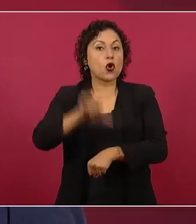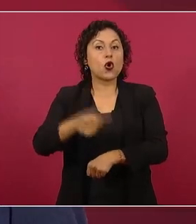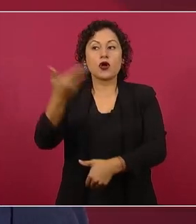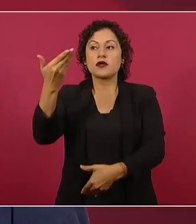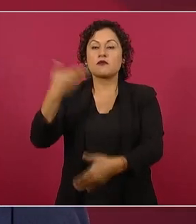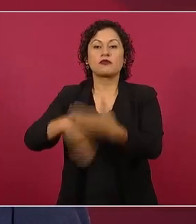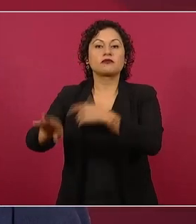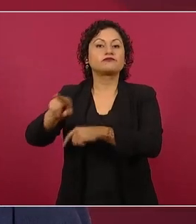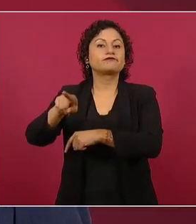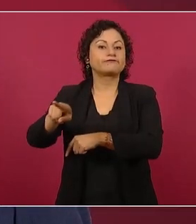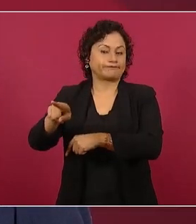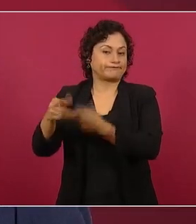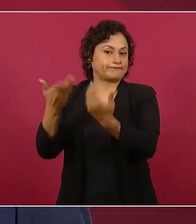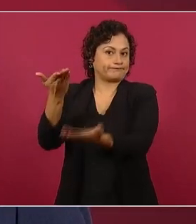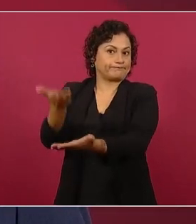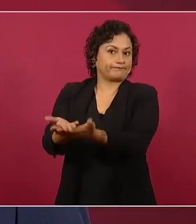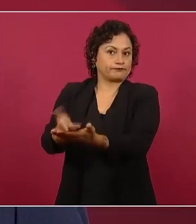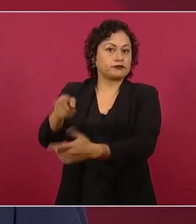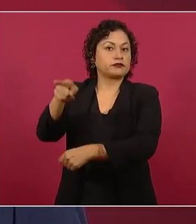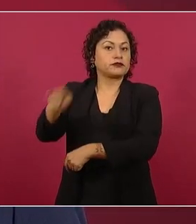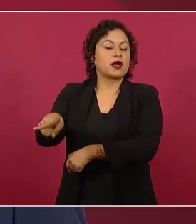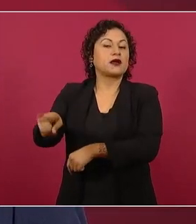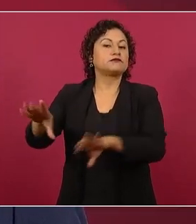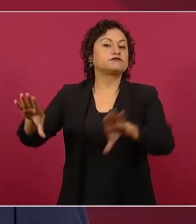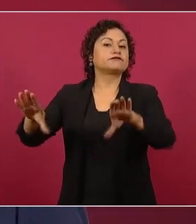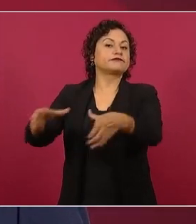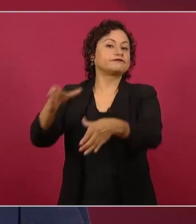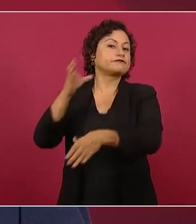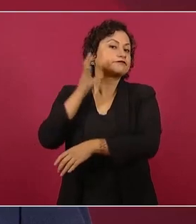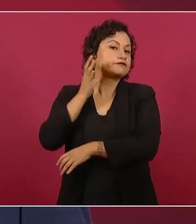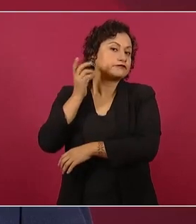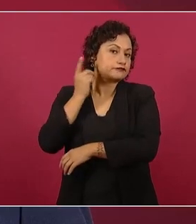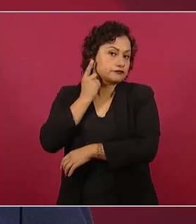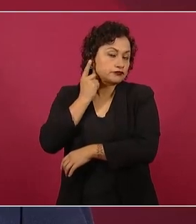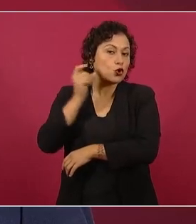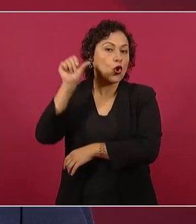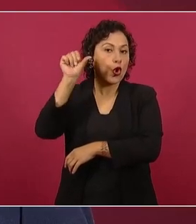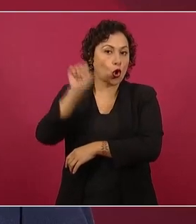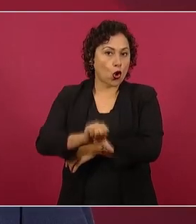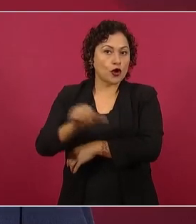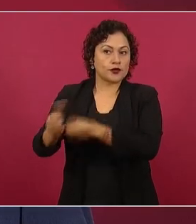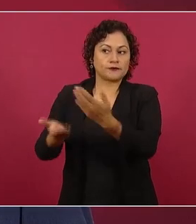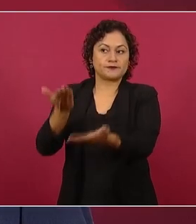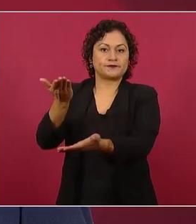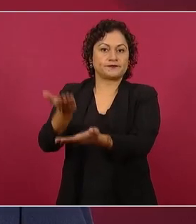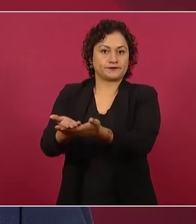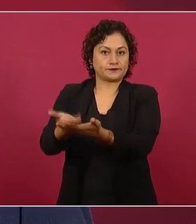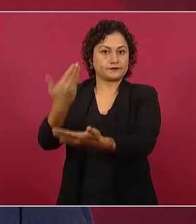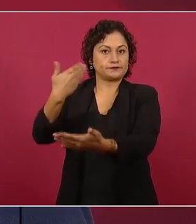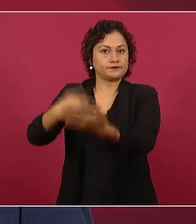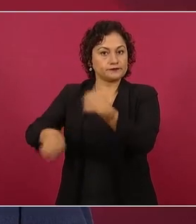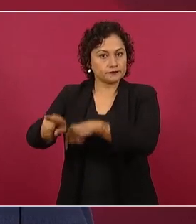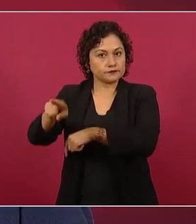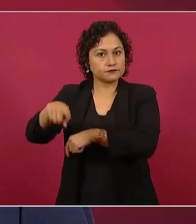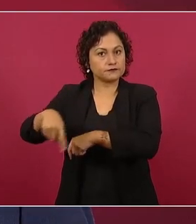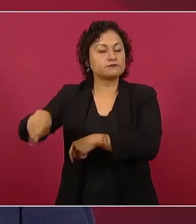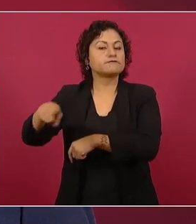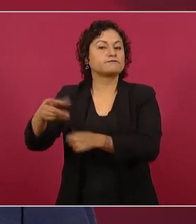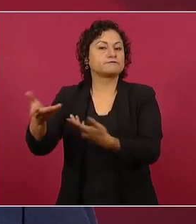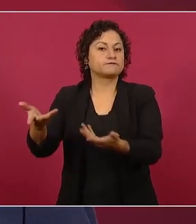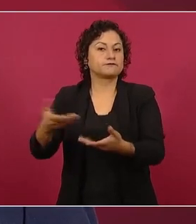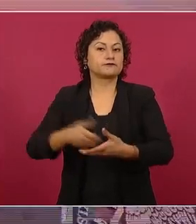al Congreso. Hoy se envía nuestra propuesta